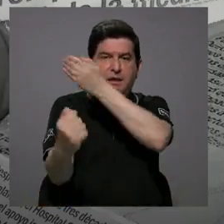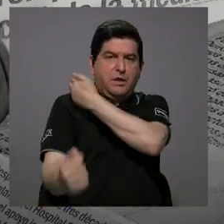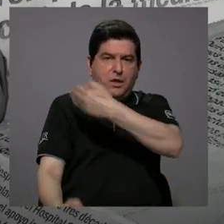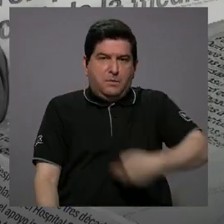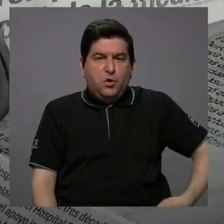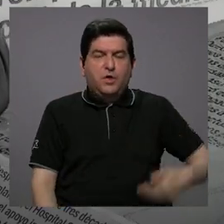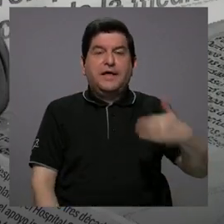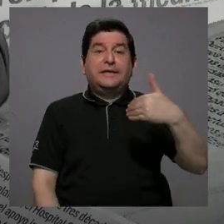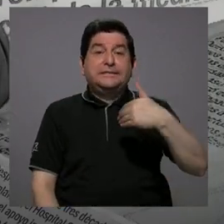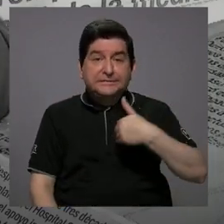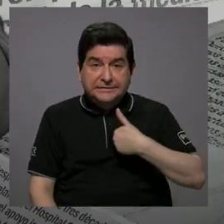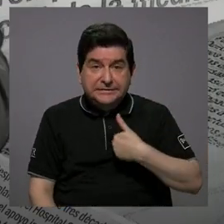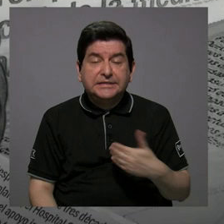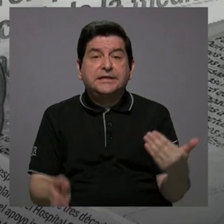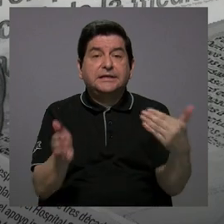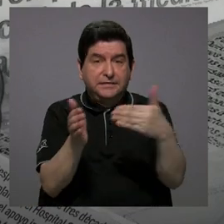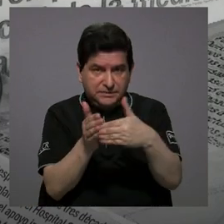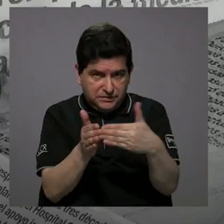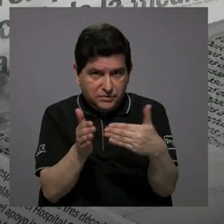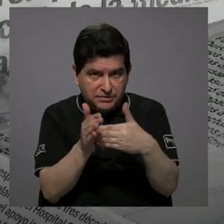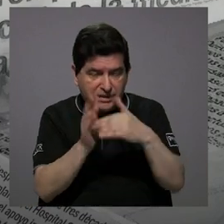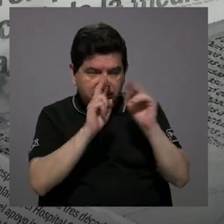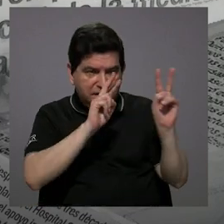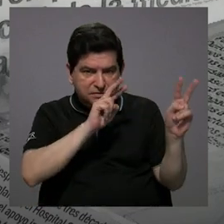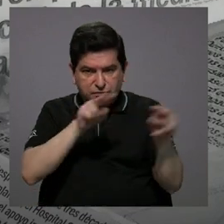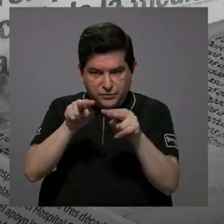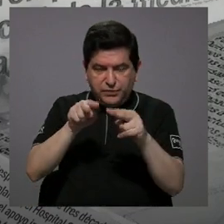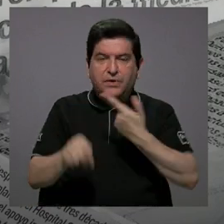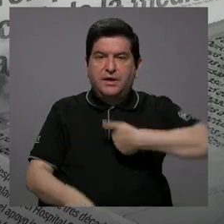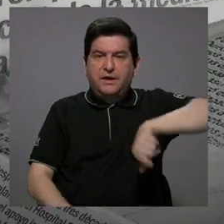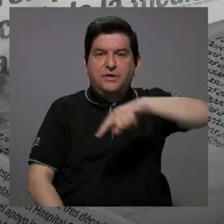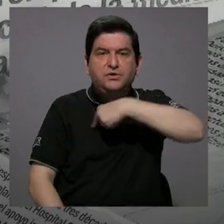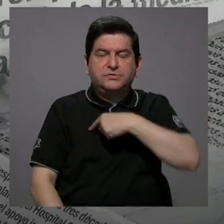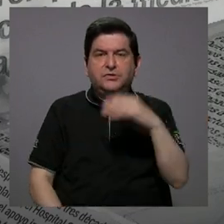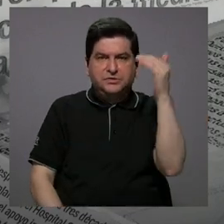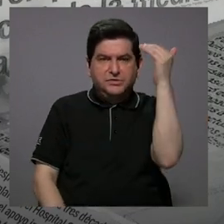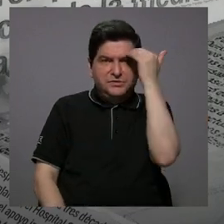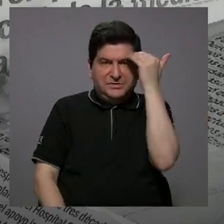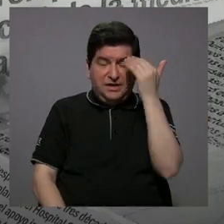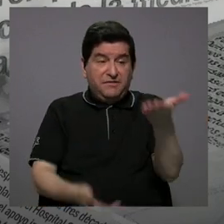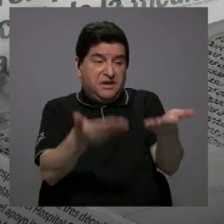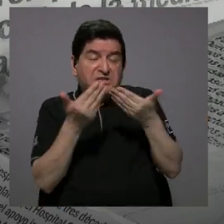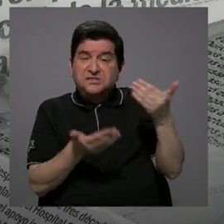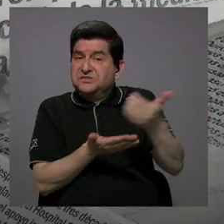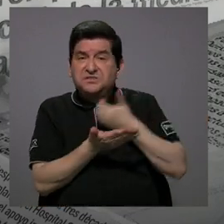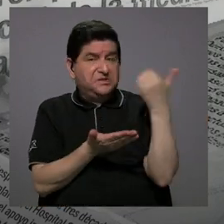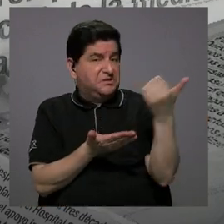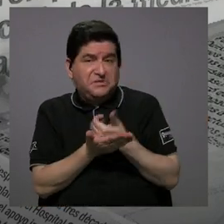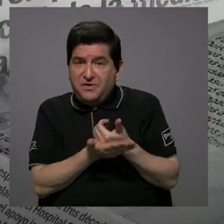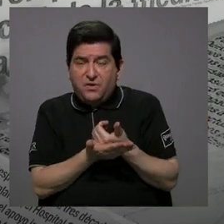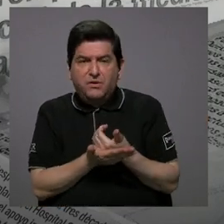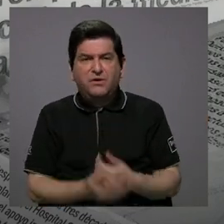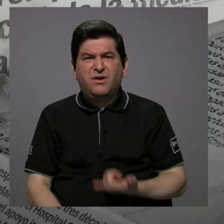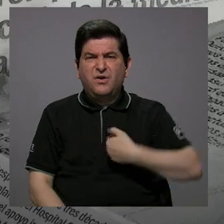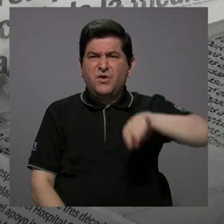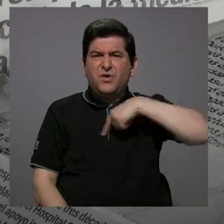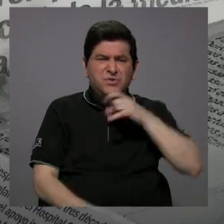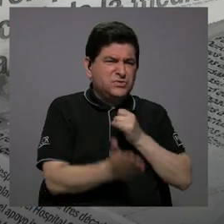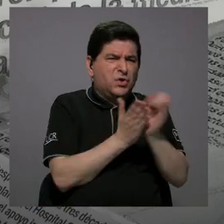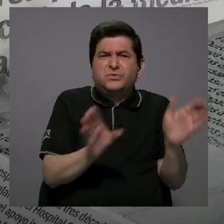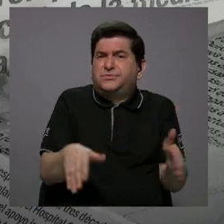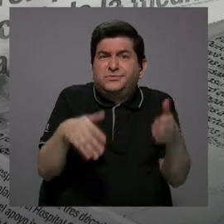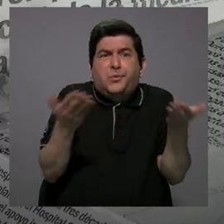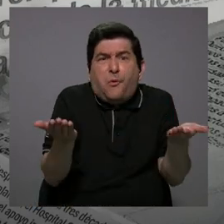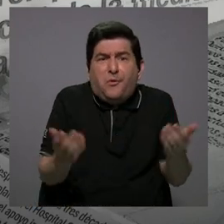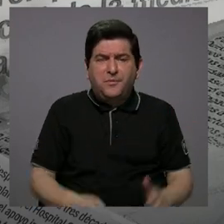tienen que volver los ojos hacia nosotros y saber que si no nos dan los recursos, ¿cómo podemos investigar?